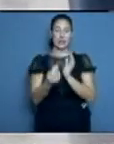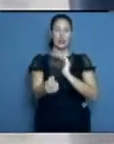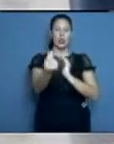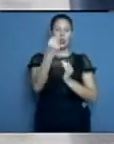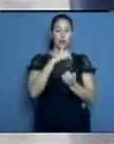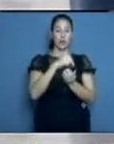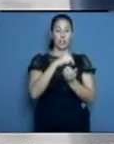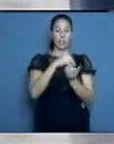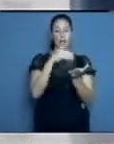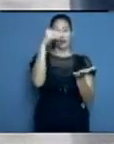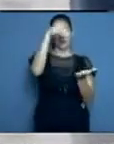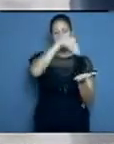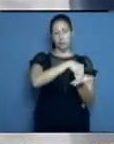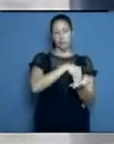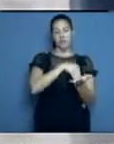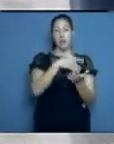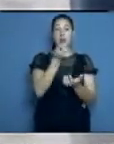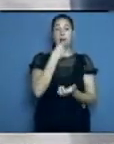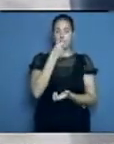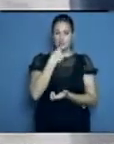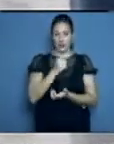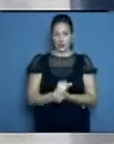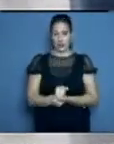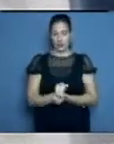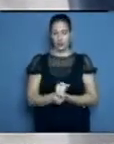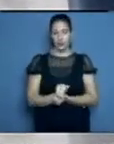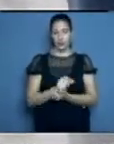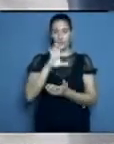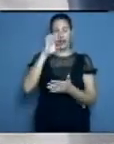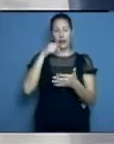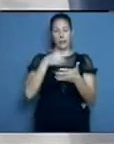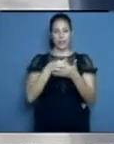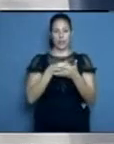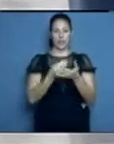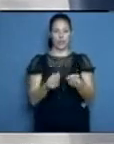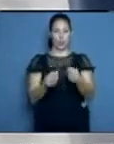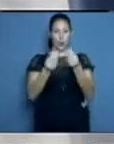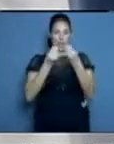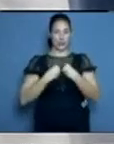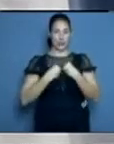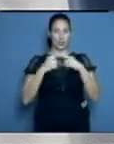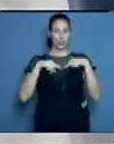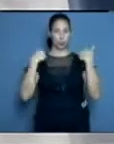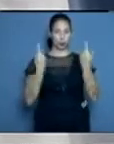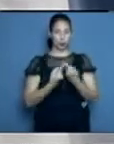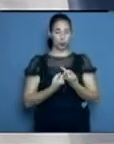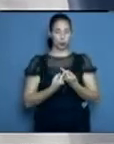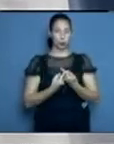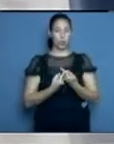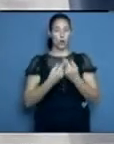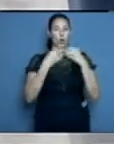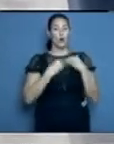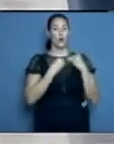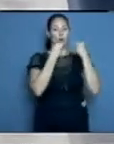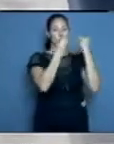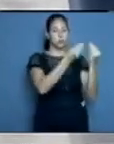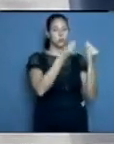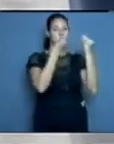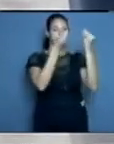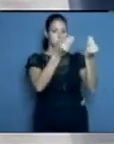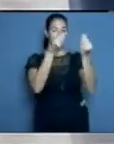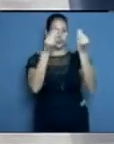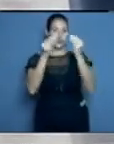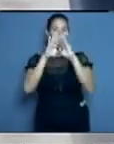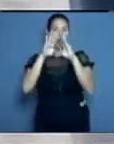que es la suministradora nuestra de medicamentos. Desde ahí los distribuimos hacia las unidades, hacia todas las